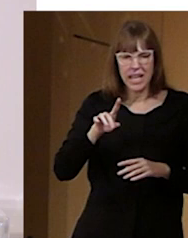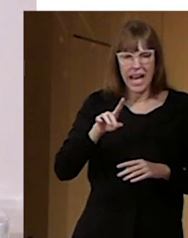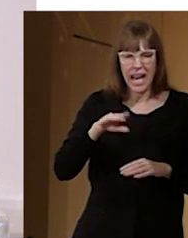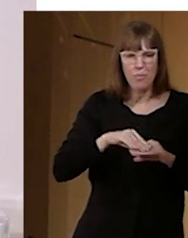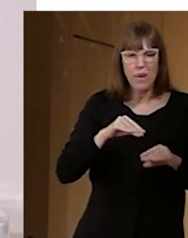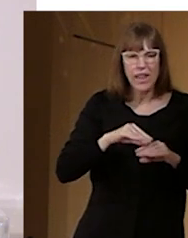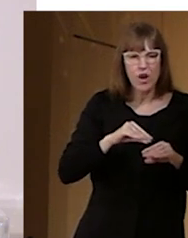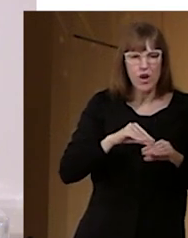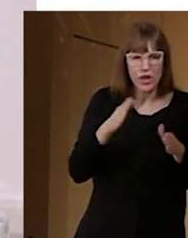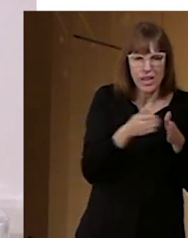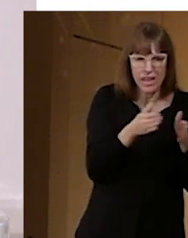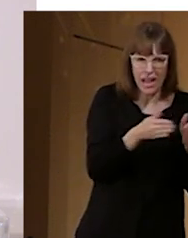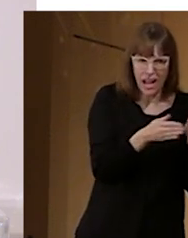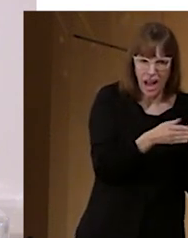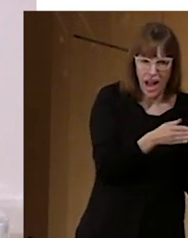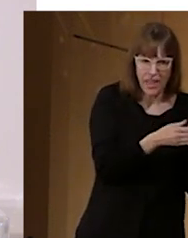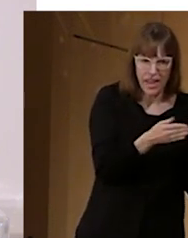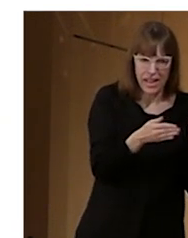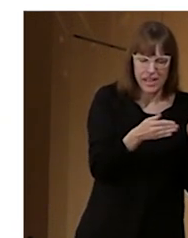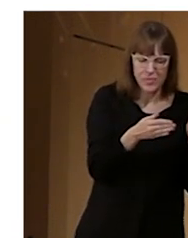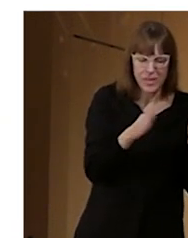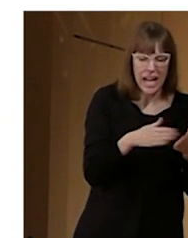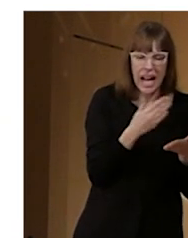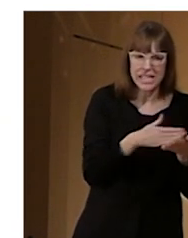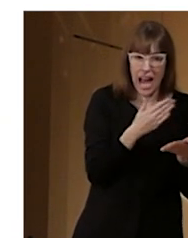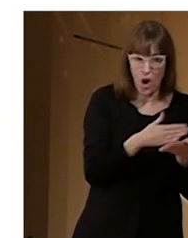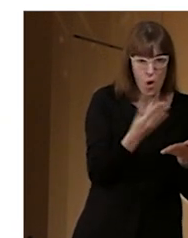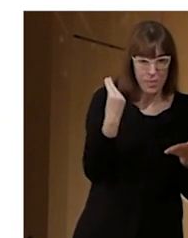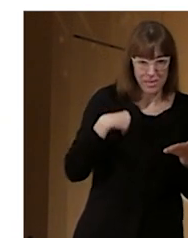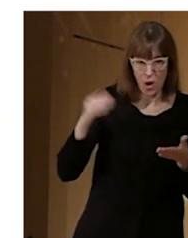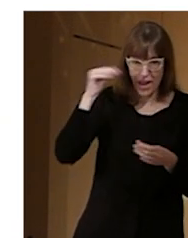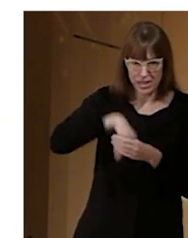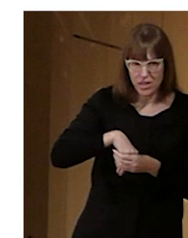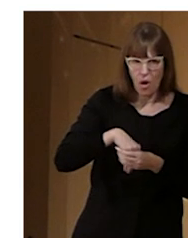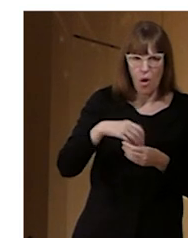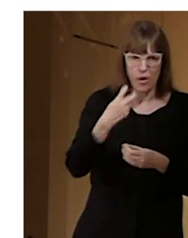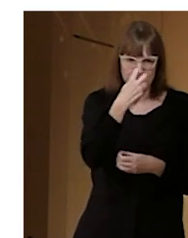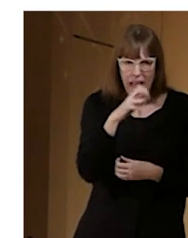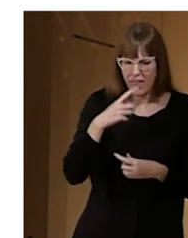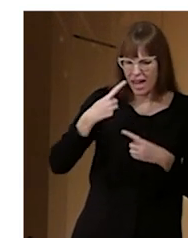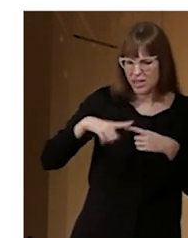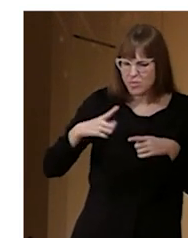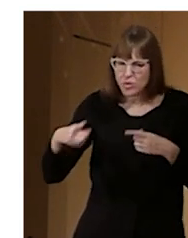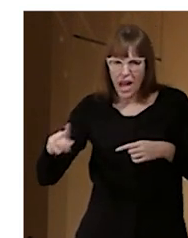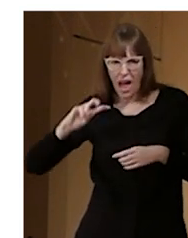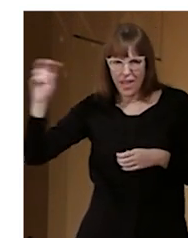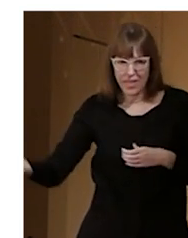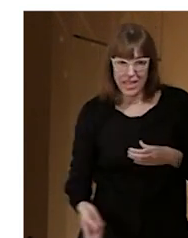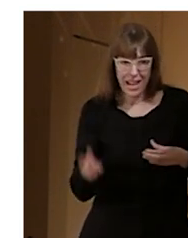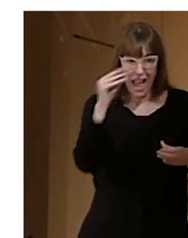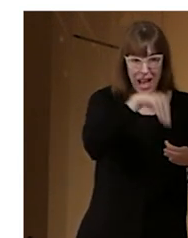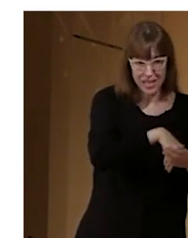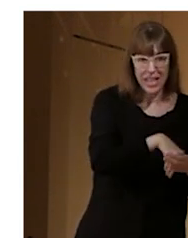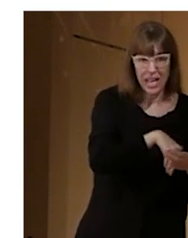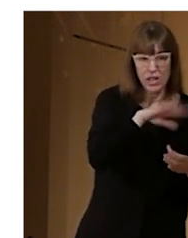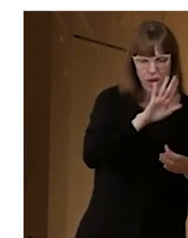un catálogo de obras de teatro con estas medidas si tenéis curiosidad y en la tele también seguro que es quien no conozca esta medida, pero bueno, en el teatro es